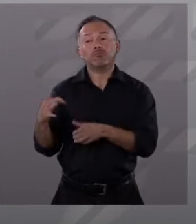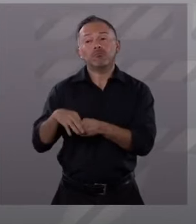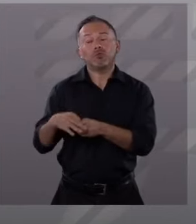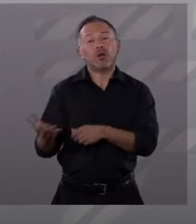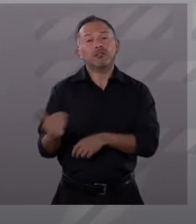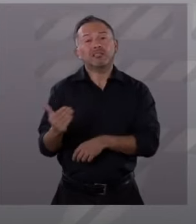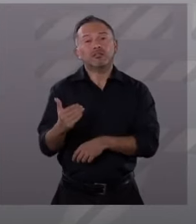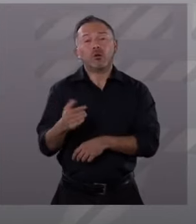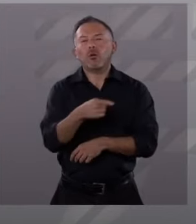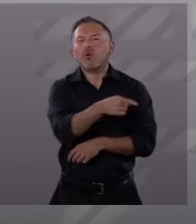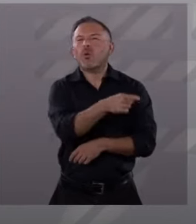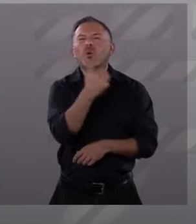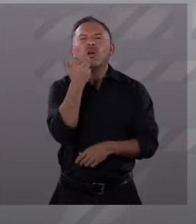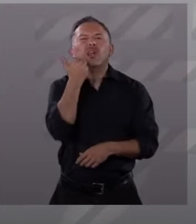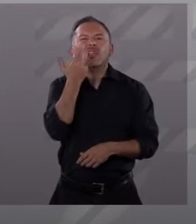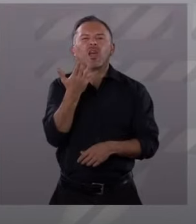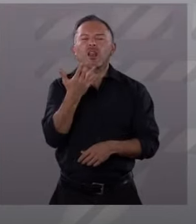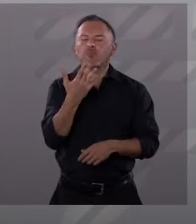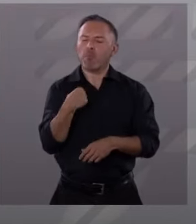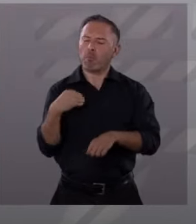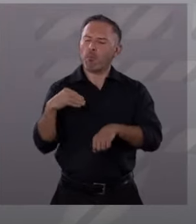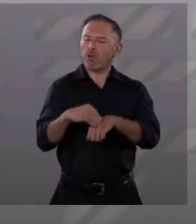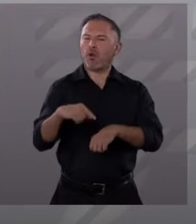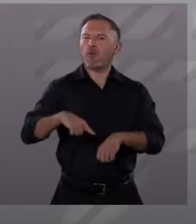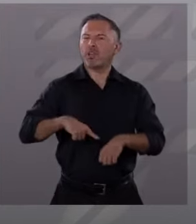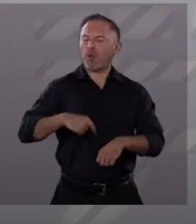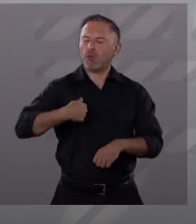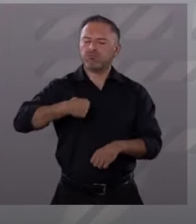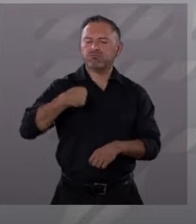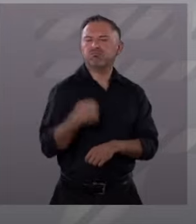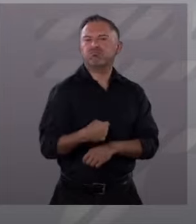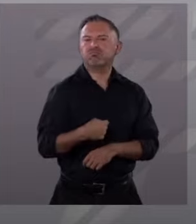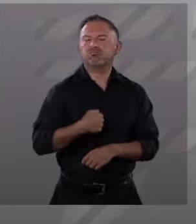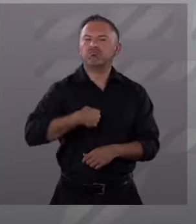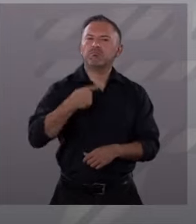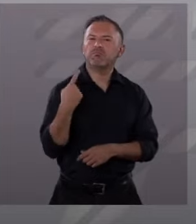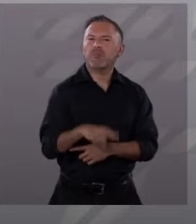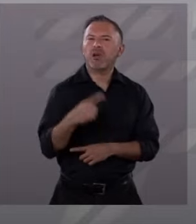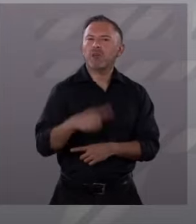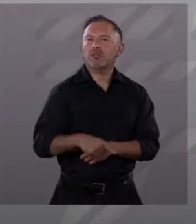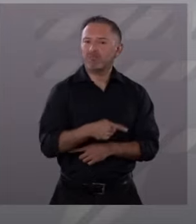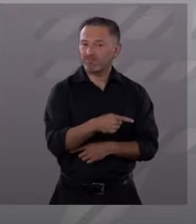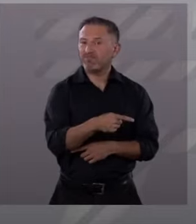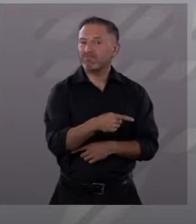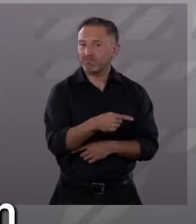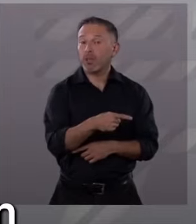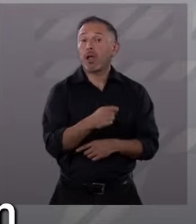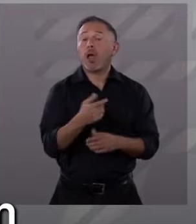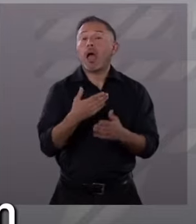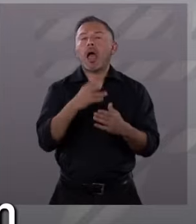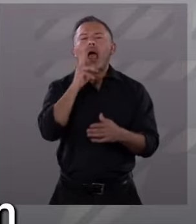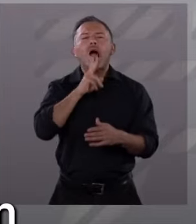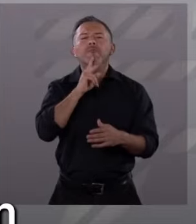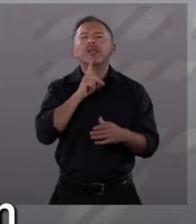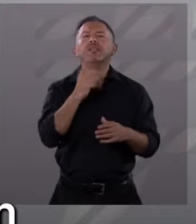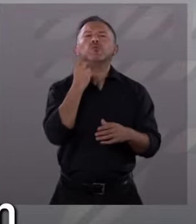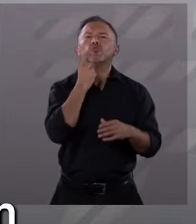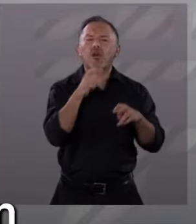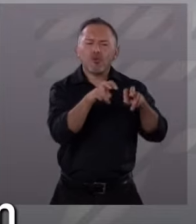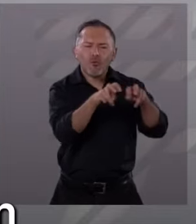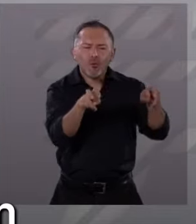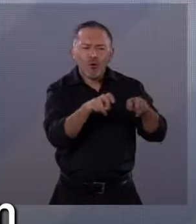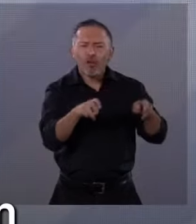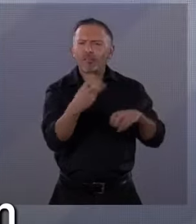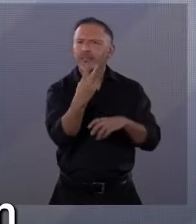régimen autoritario. Por supuesto que por qué no hacemos una lista pluri de los 300 y que haya una verdadera